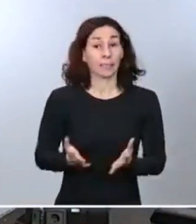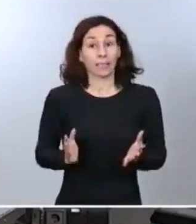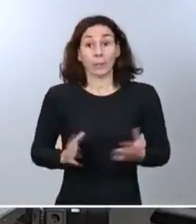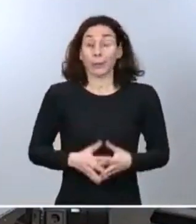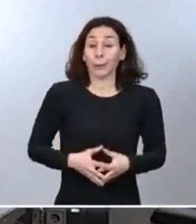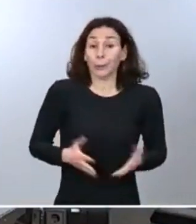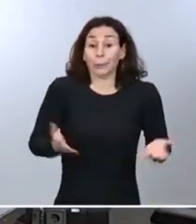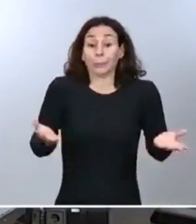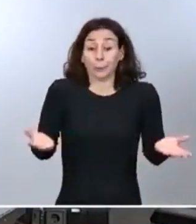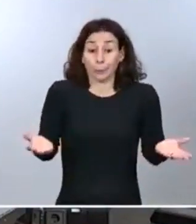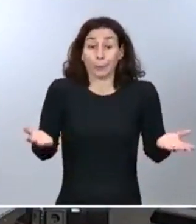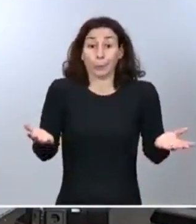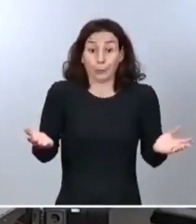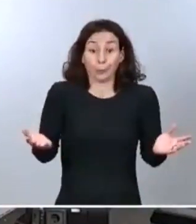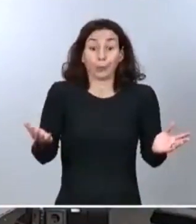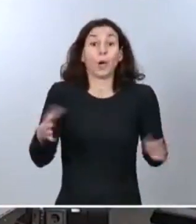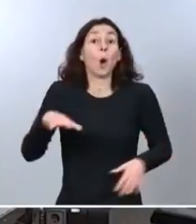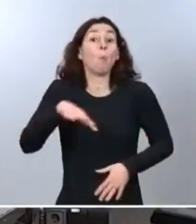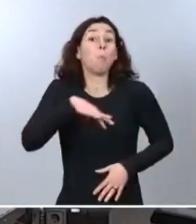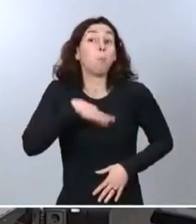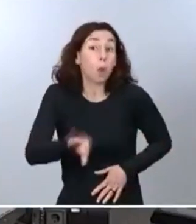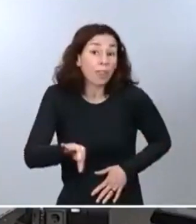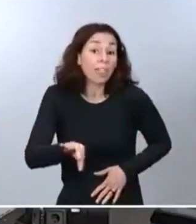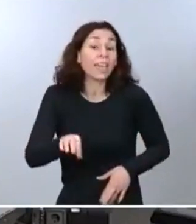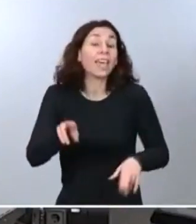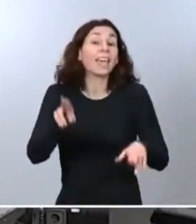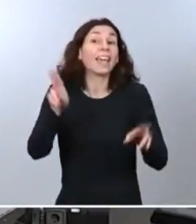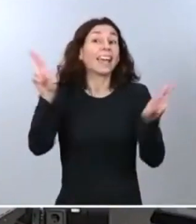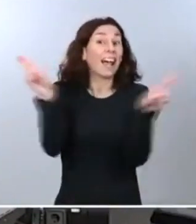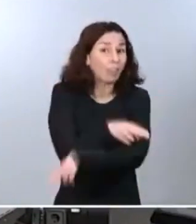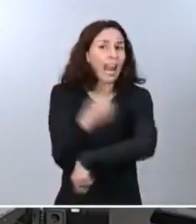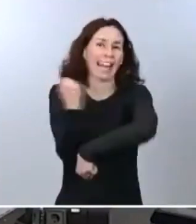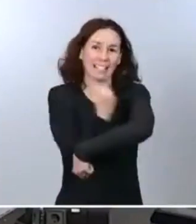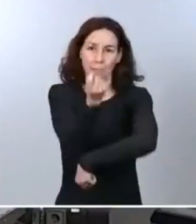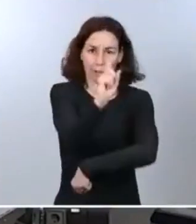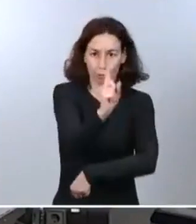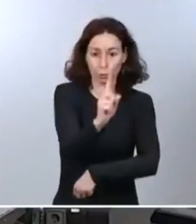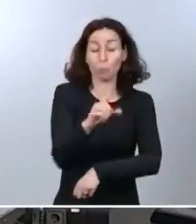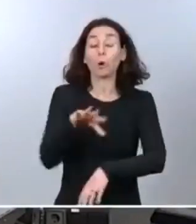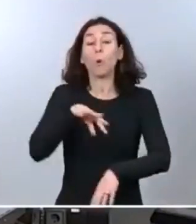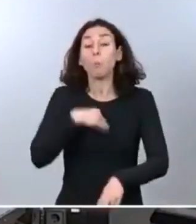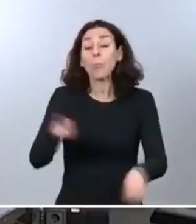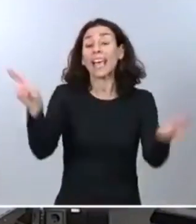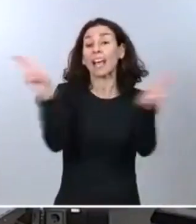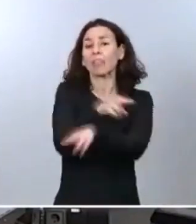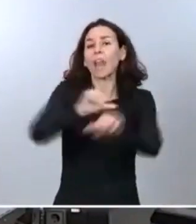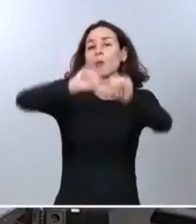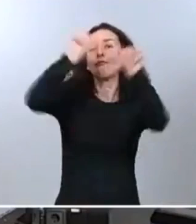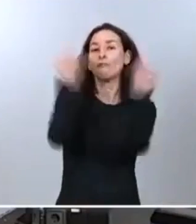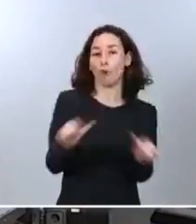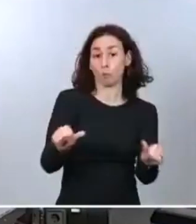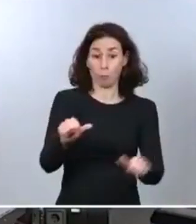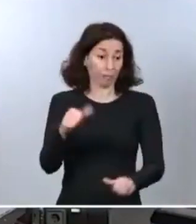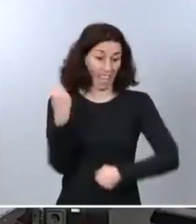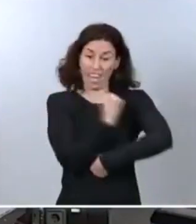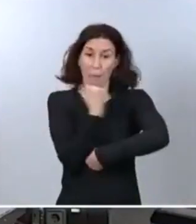lo que se cancelará es la forma de celebrar las Navidades, si es que se hace, porque las Navidades se pueden celebrar siempre de alguna u